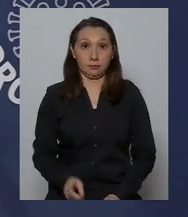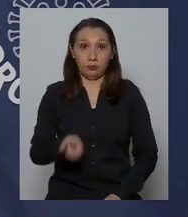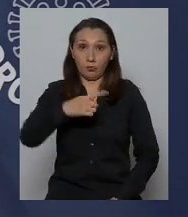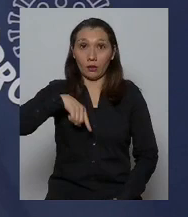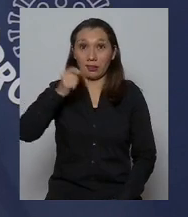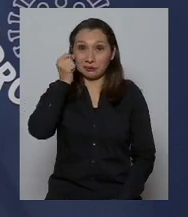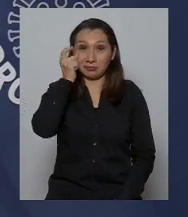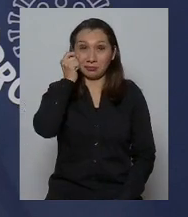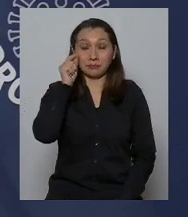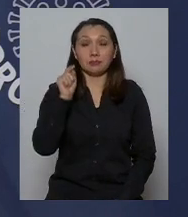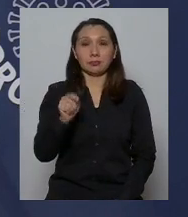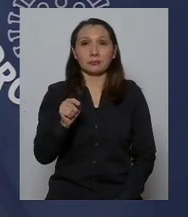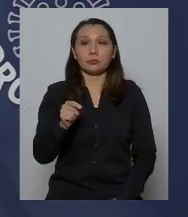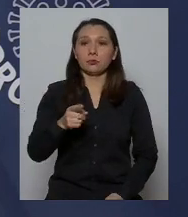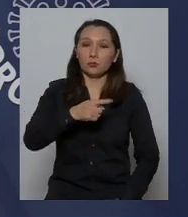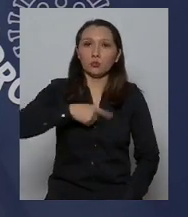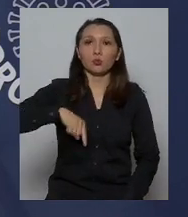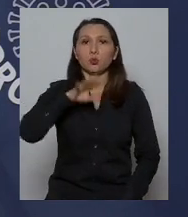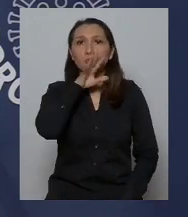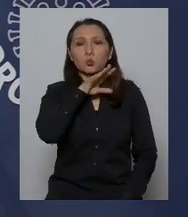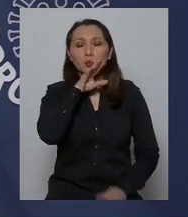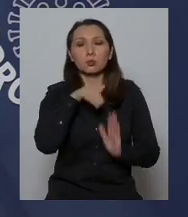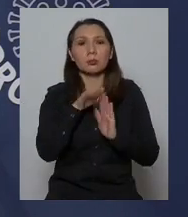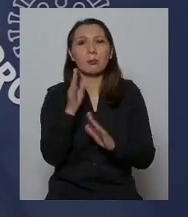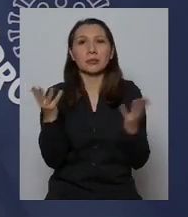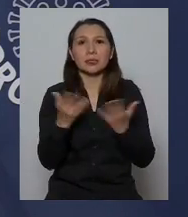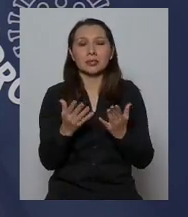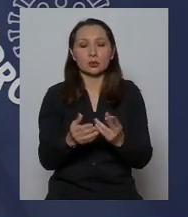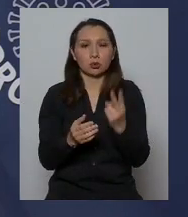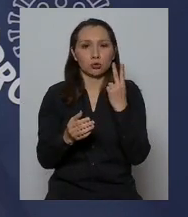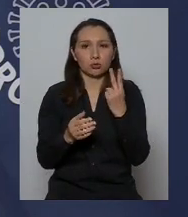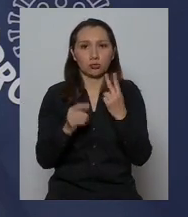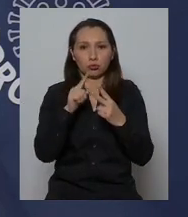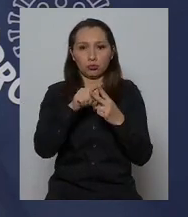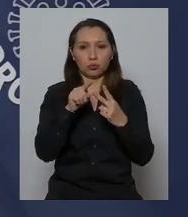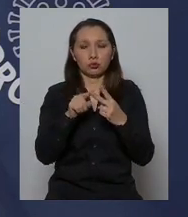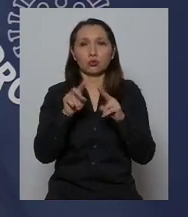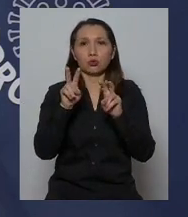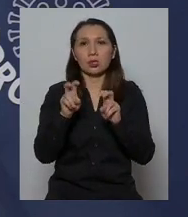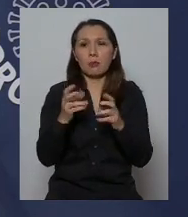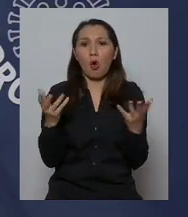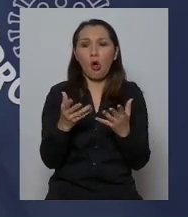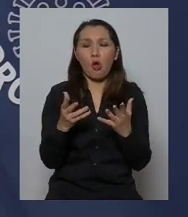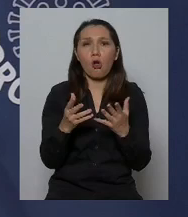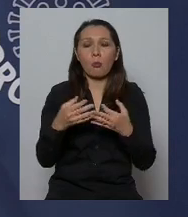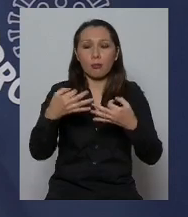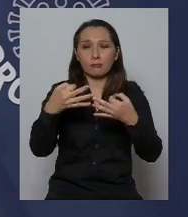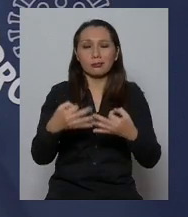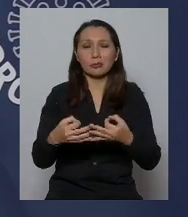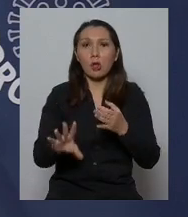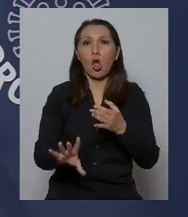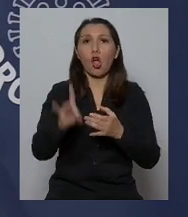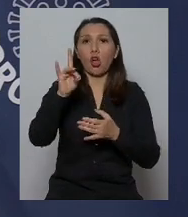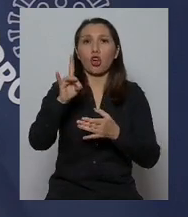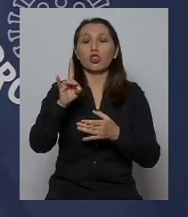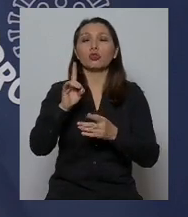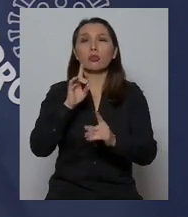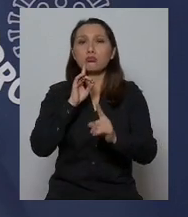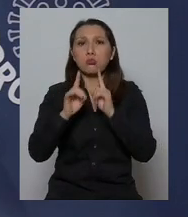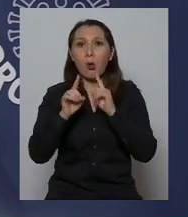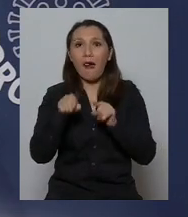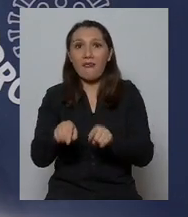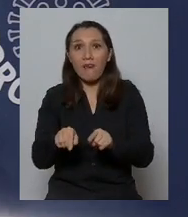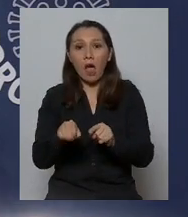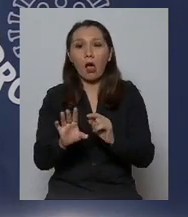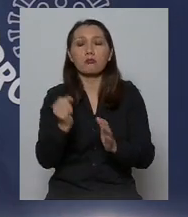sabido, nosotros usamos fundamentalmente dos instrumentos para la certificación del diagnóstico